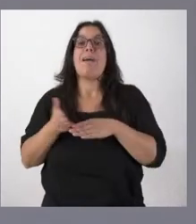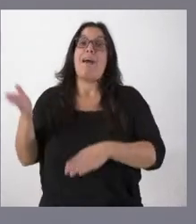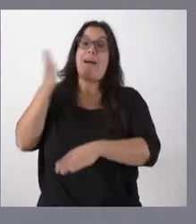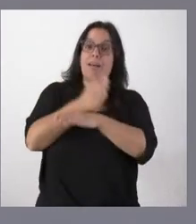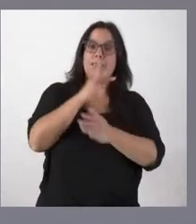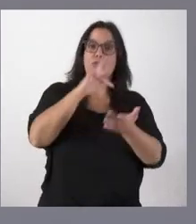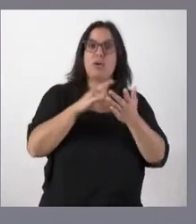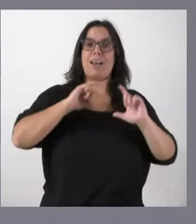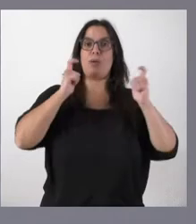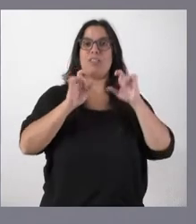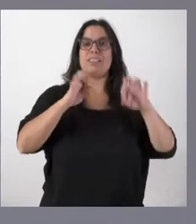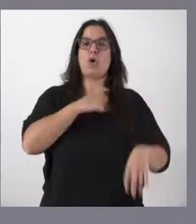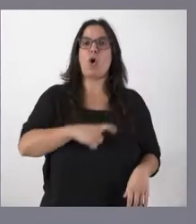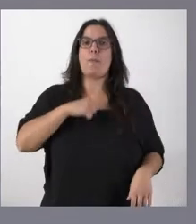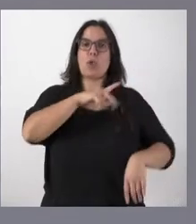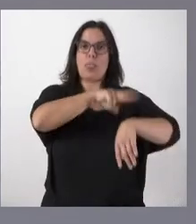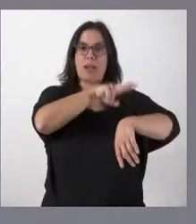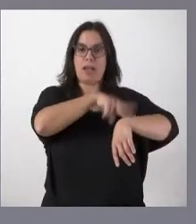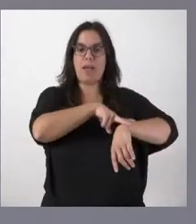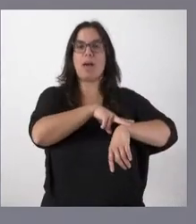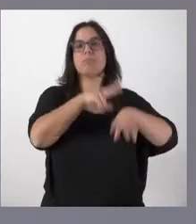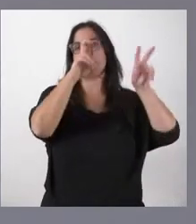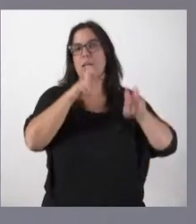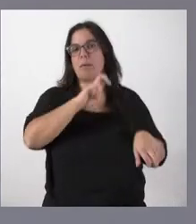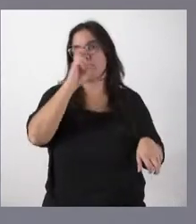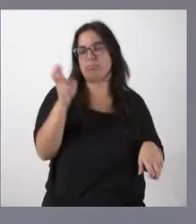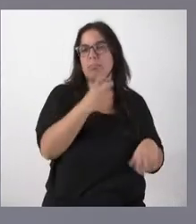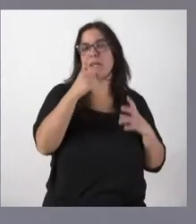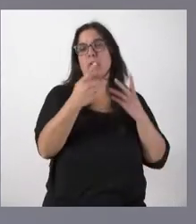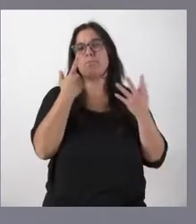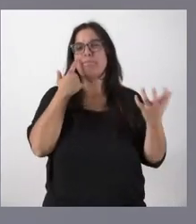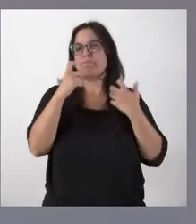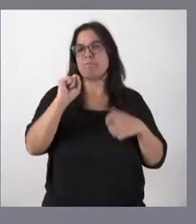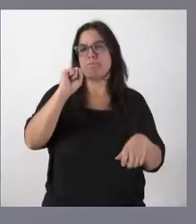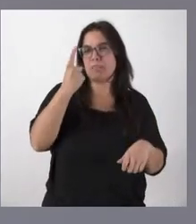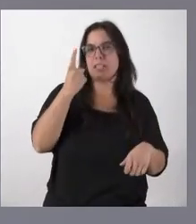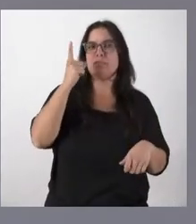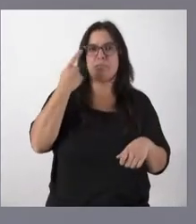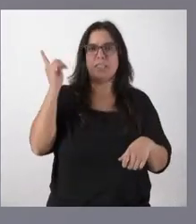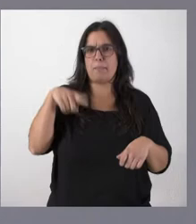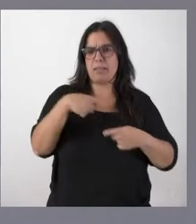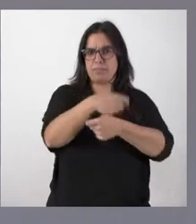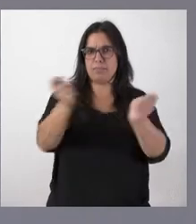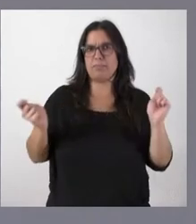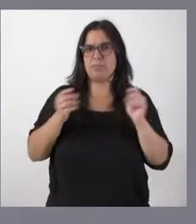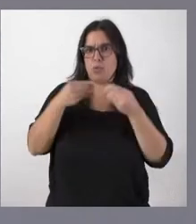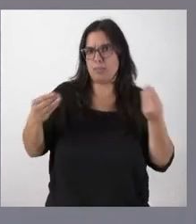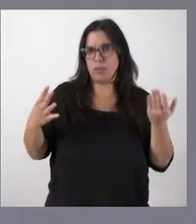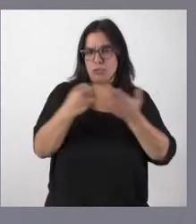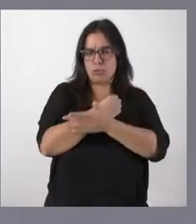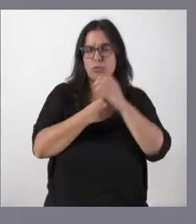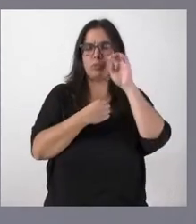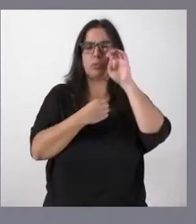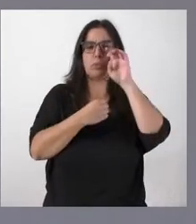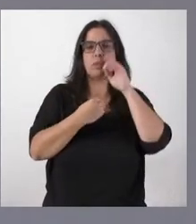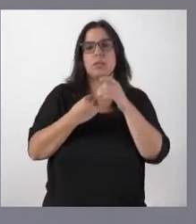y, además de un conjunto de asuntos de trámite, quizás sea destacable como más relevante y creo que también les hemos entregado dos notas al respecto fuera de lo que